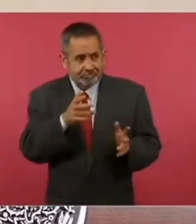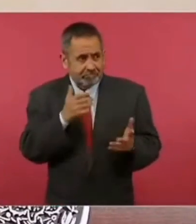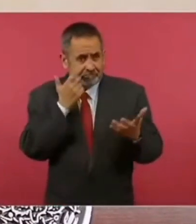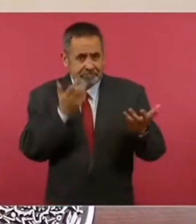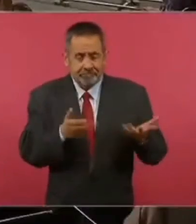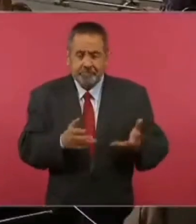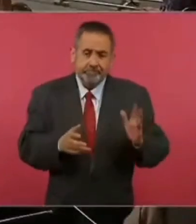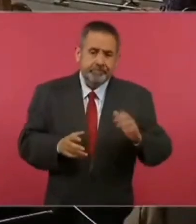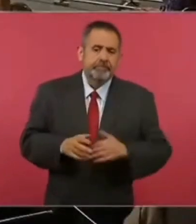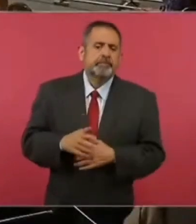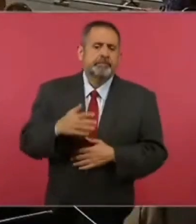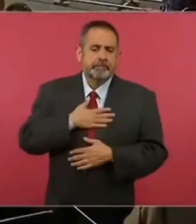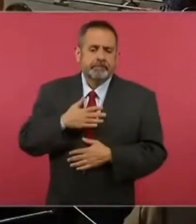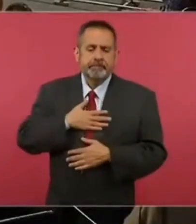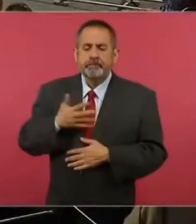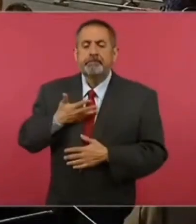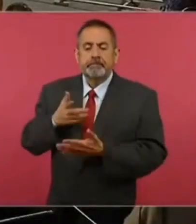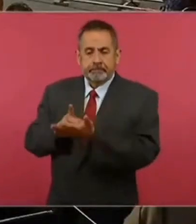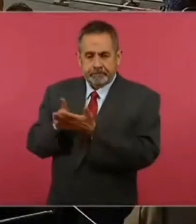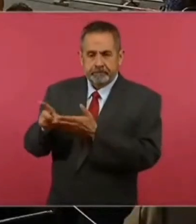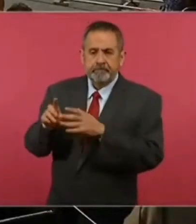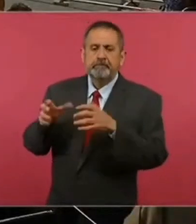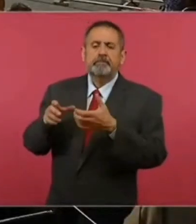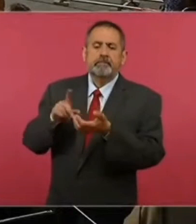que hacemos pero tenemos el derecho